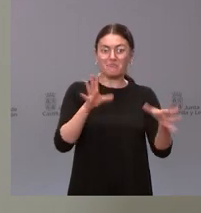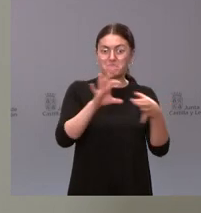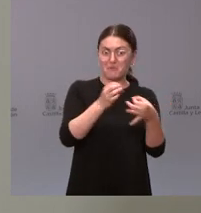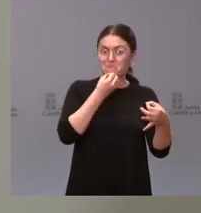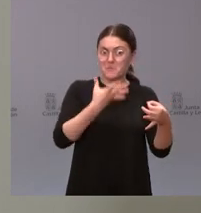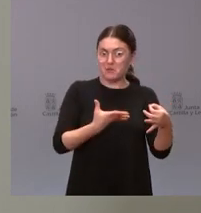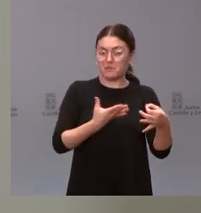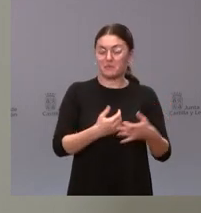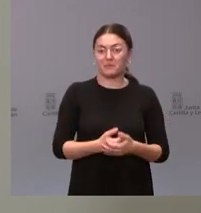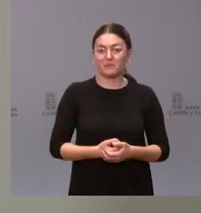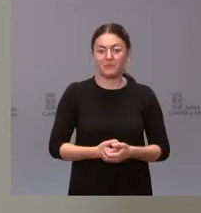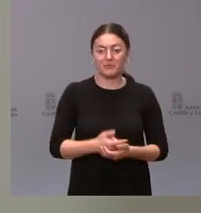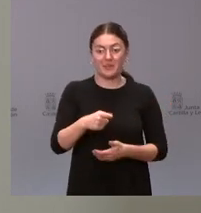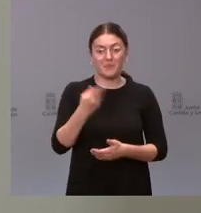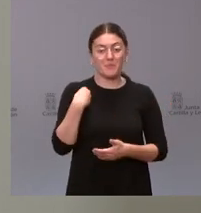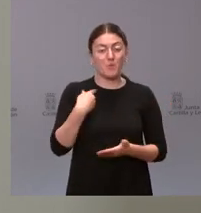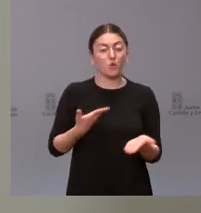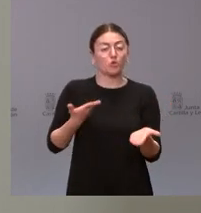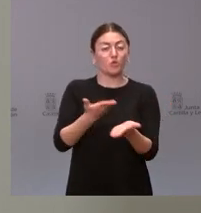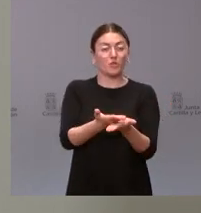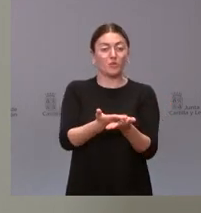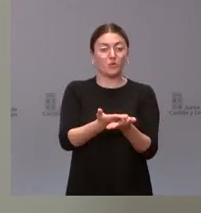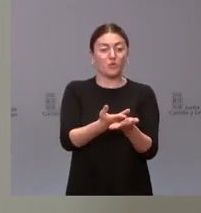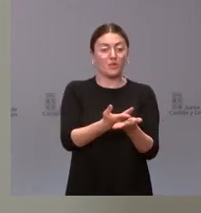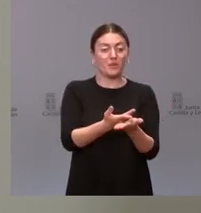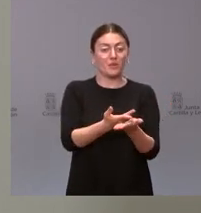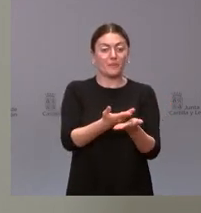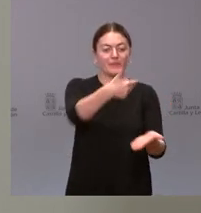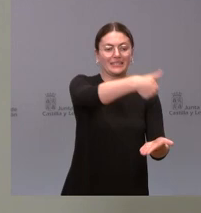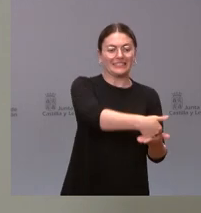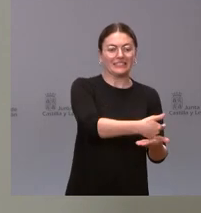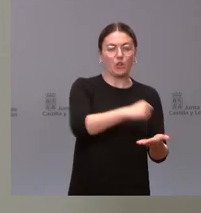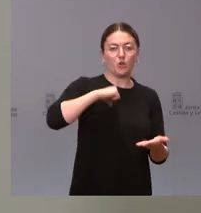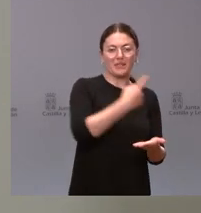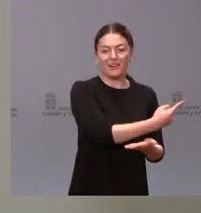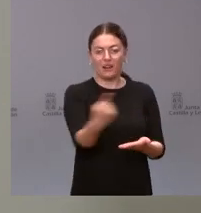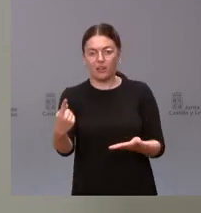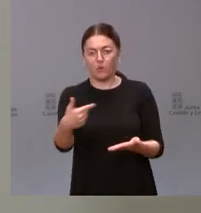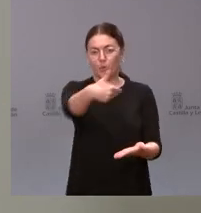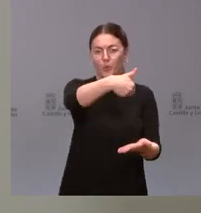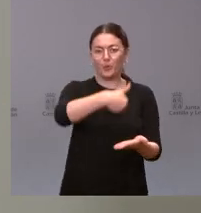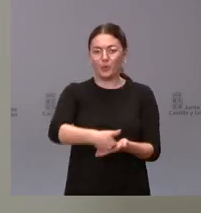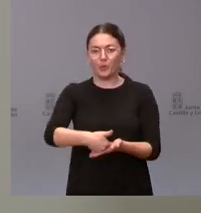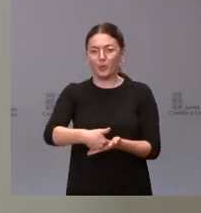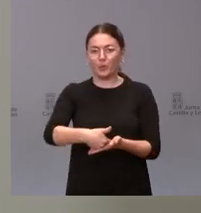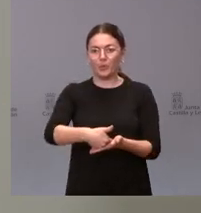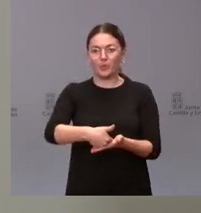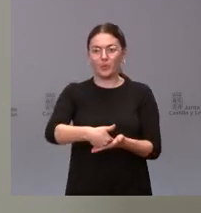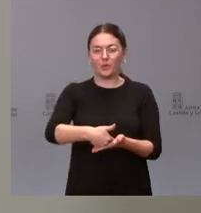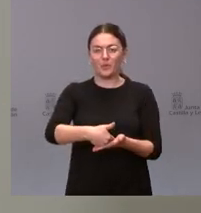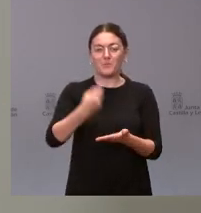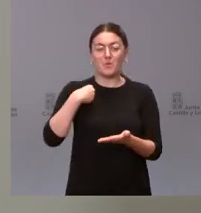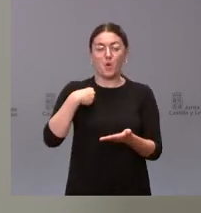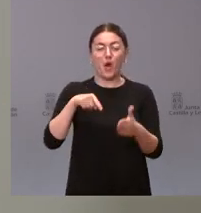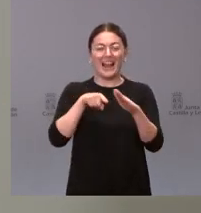solicitud por parte de cada uno de hospitales se enviará a la gerencia de salud a nivel autonómico quien